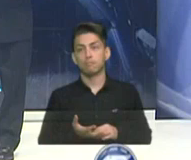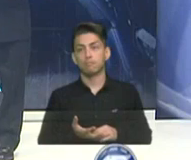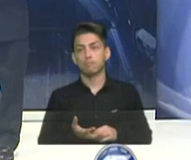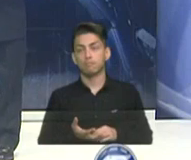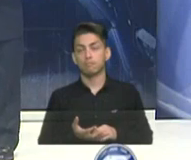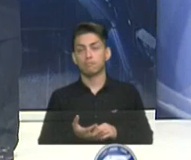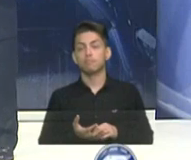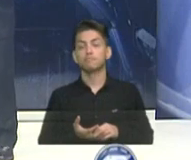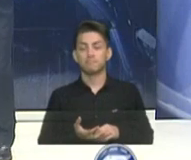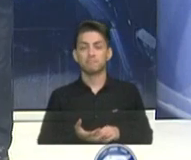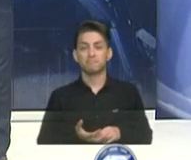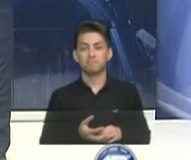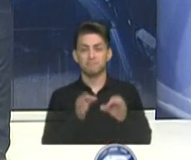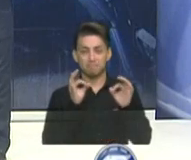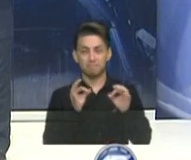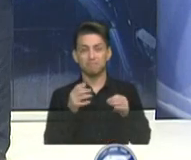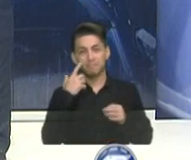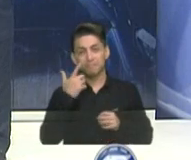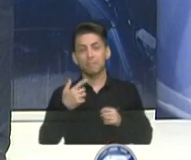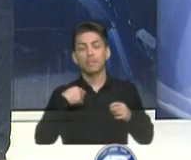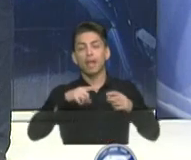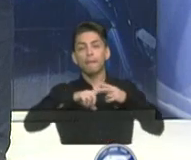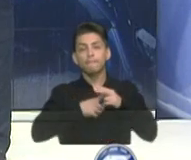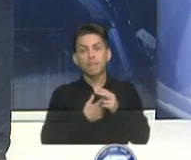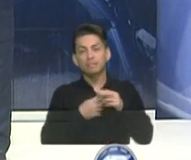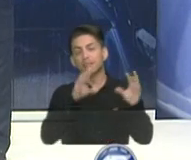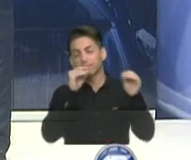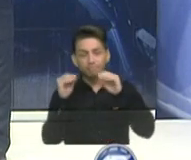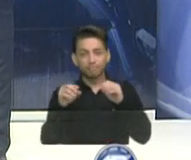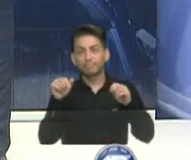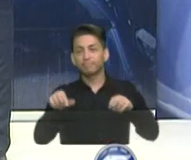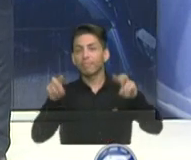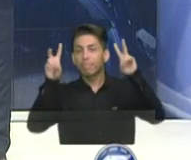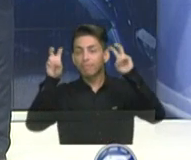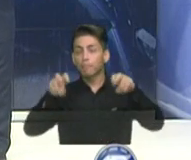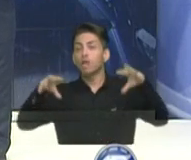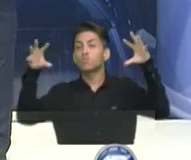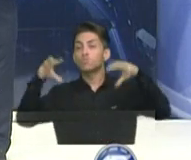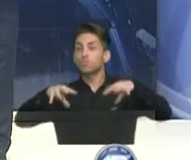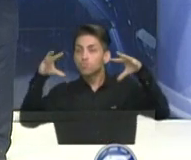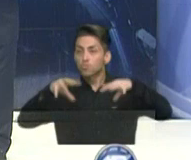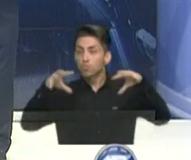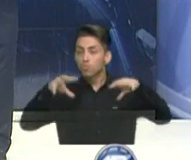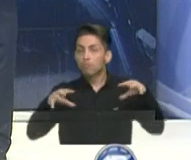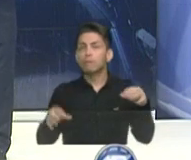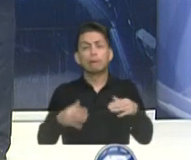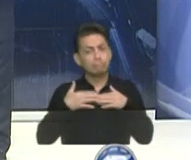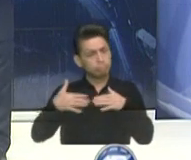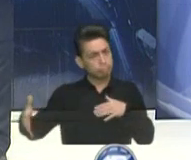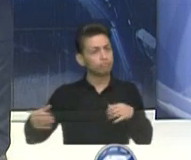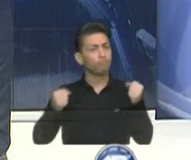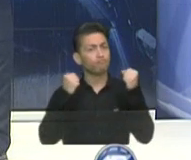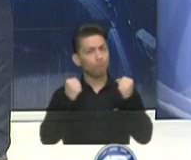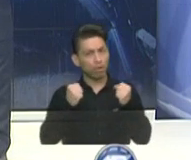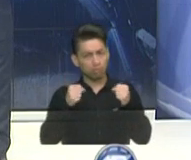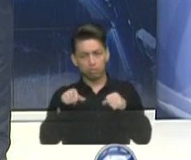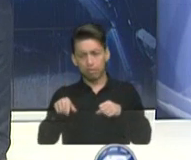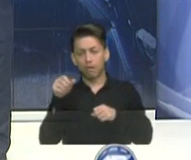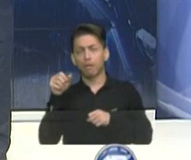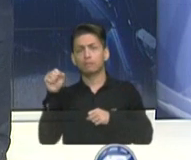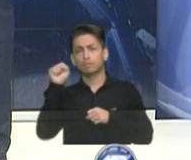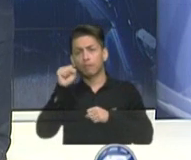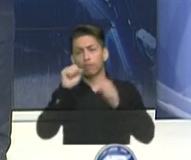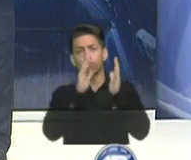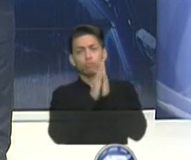Bueno, precisamente empezamos hablando de este tema, el de las lluvias que fueron incesantes durante el fin de semana, que continúan de hecho